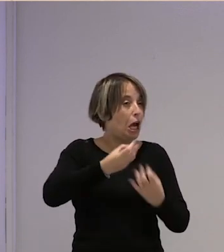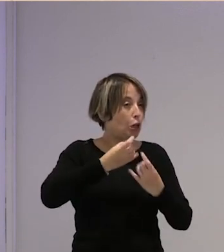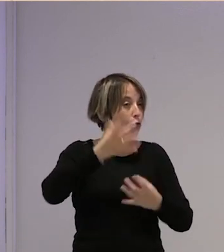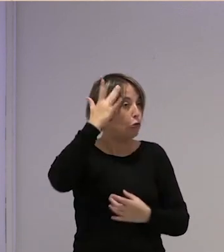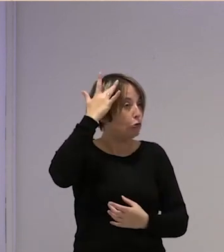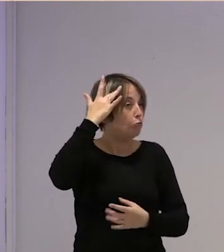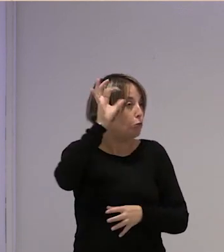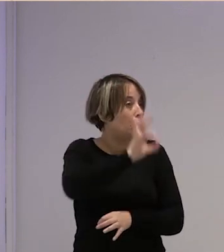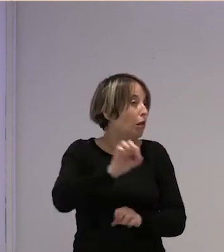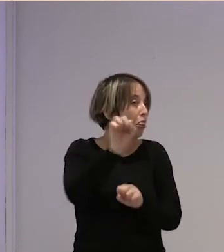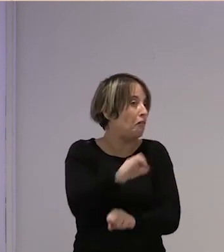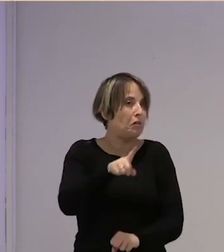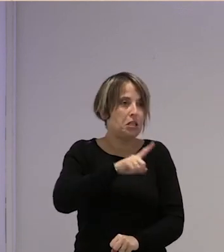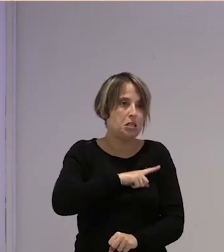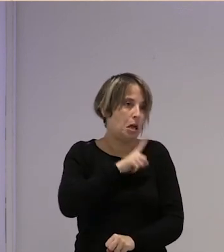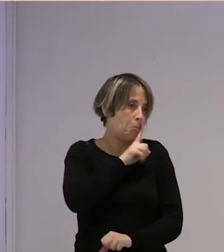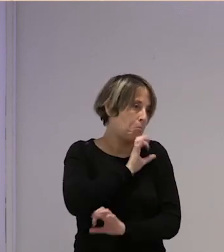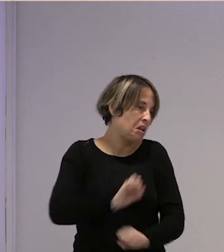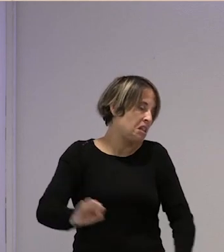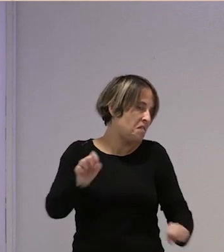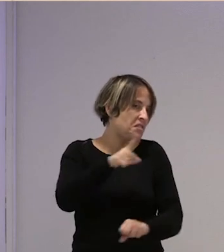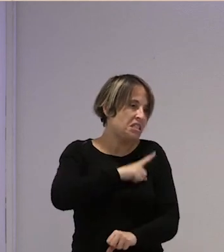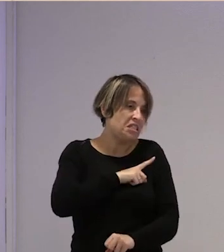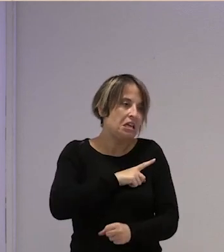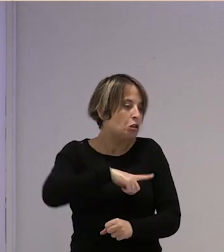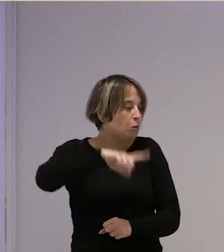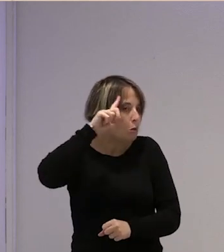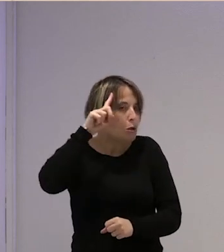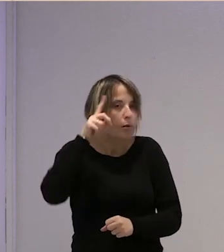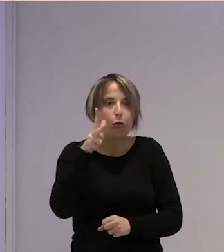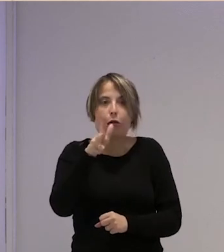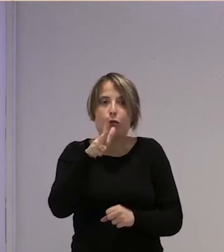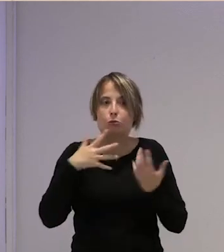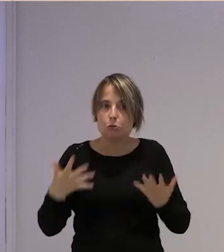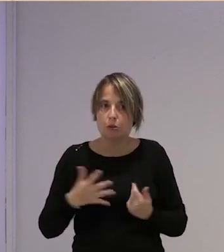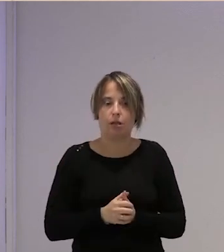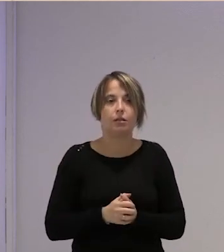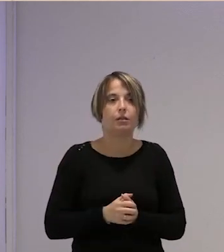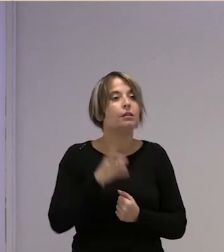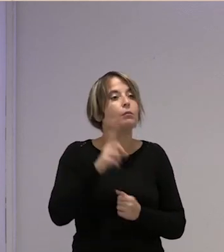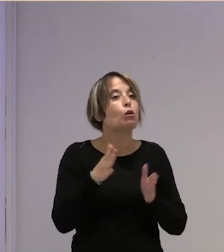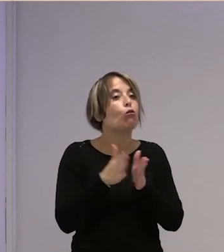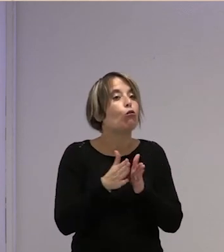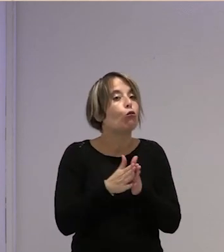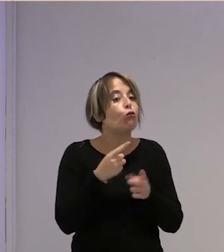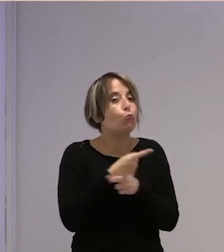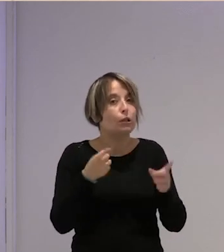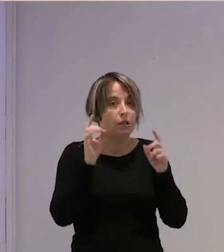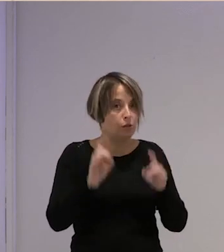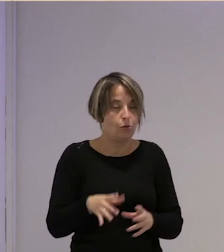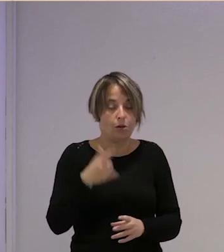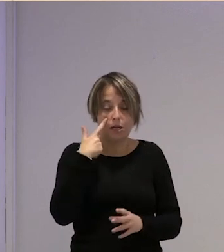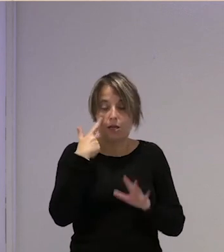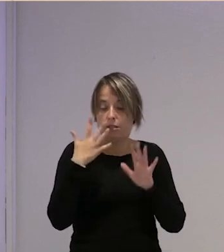que tienen que defendernos y no tenemos ni idea de cuál era nuestro derecho. Y con las compañeras lo que ocurre es que partimos de la